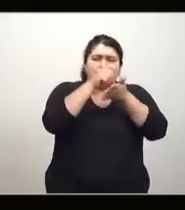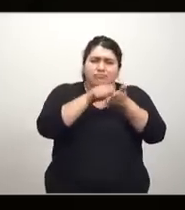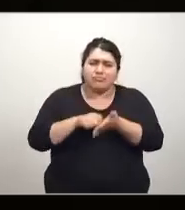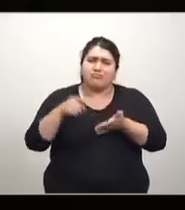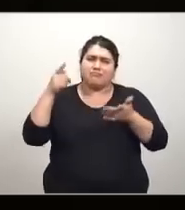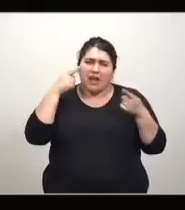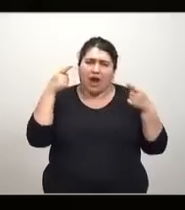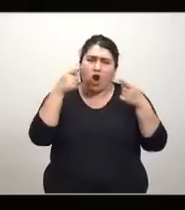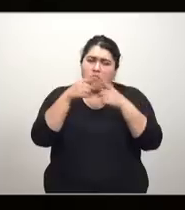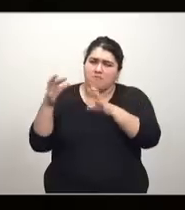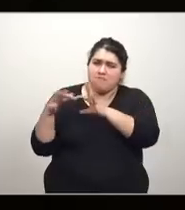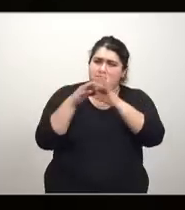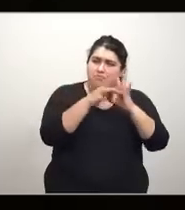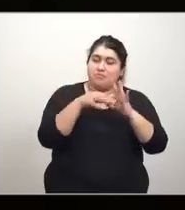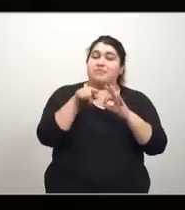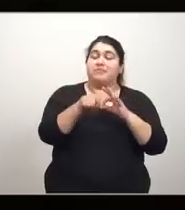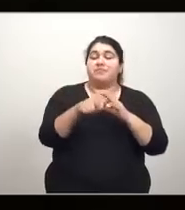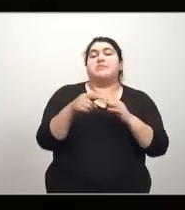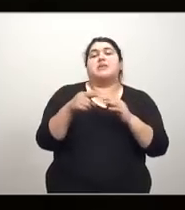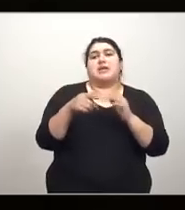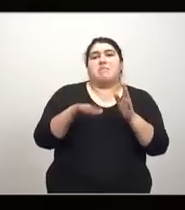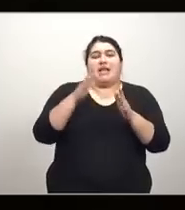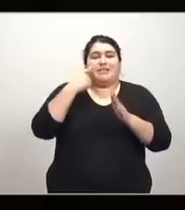enfoques y los perfecciona. Por ejemplo,